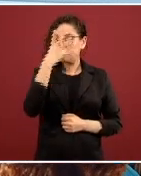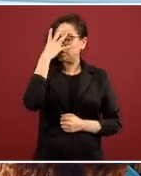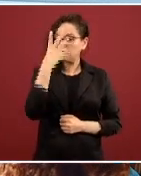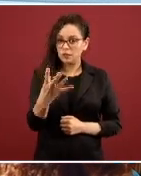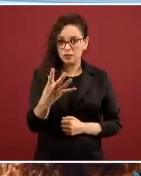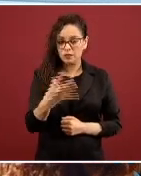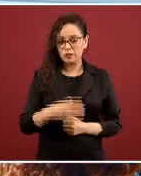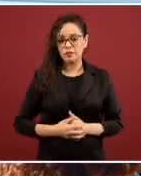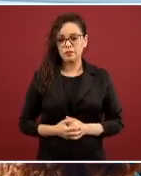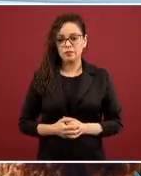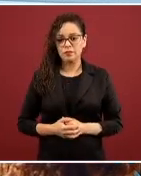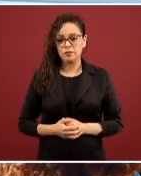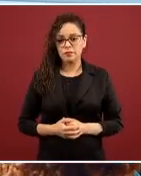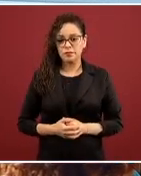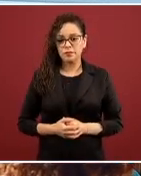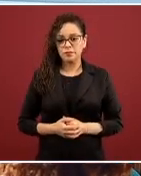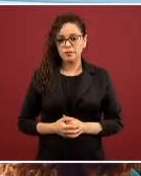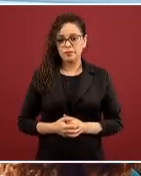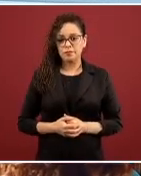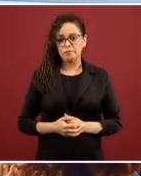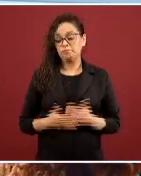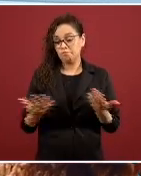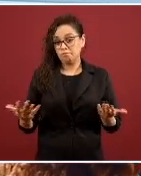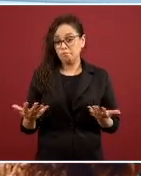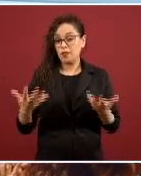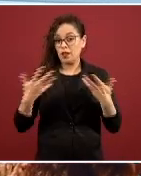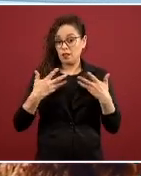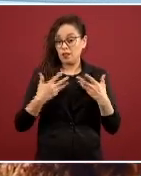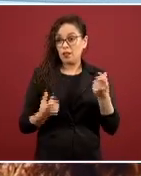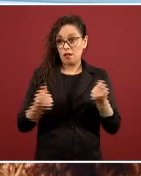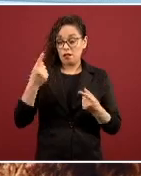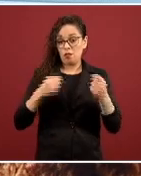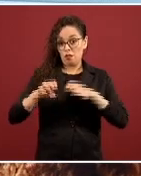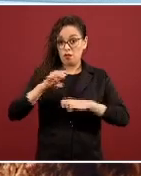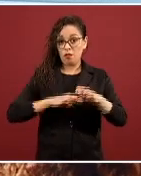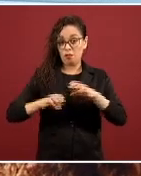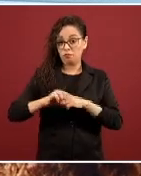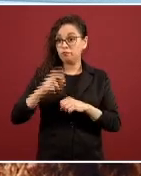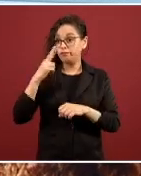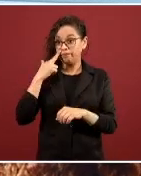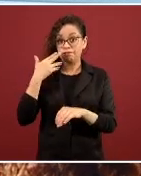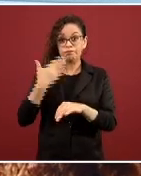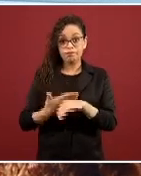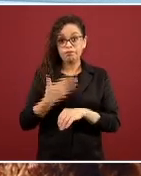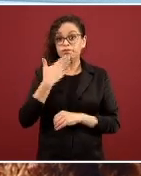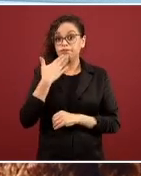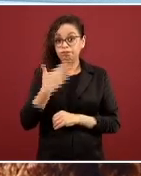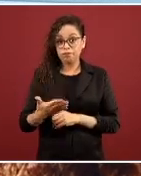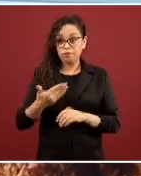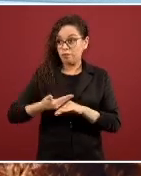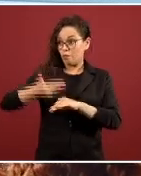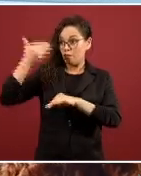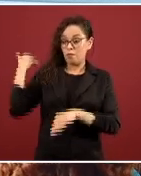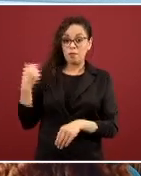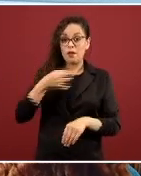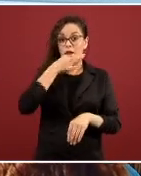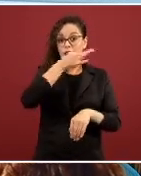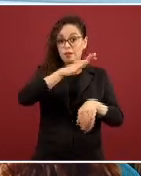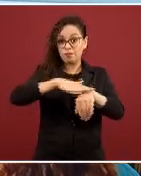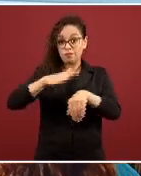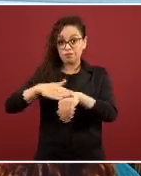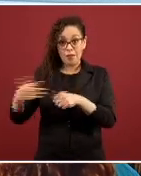reconocemos a las y los empresarios responsables que desde el día uno se sumaron a estos esfuerzos, todavía vemos